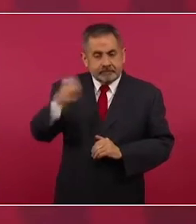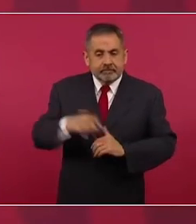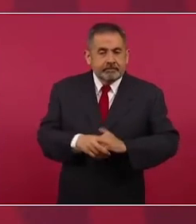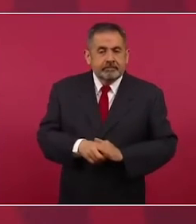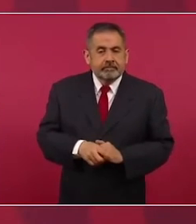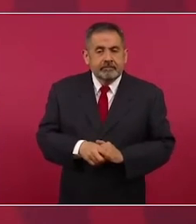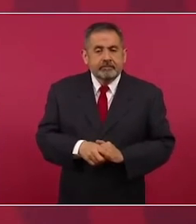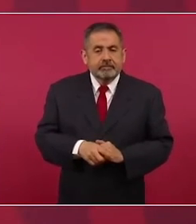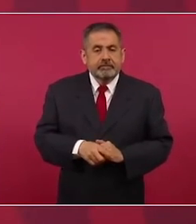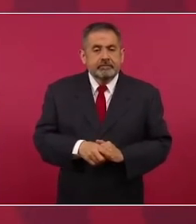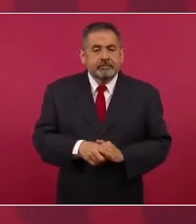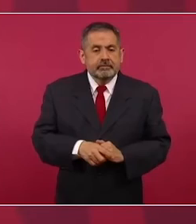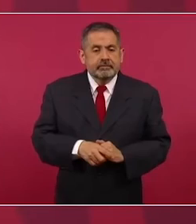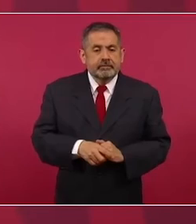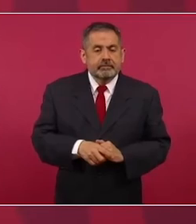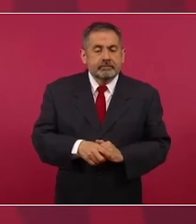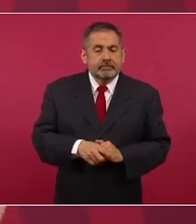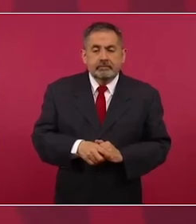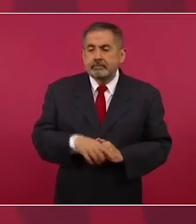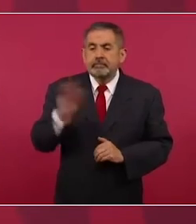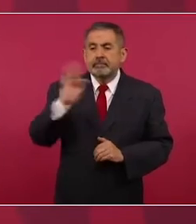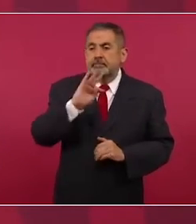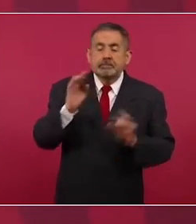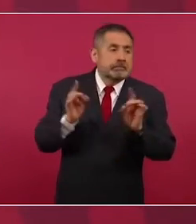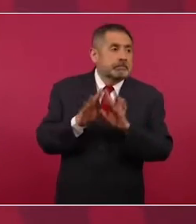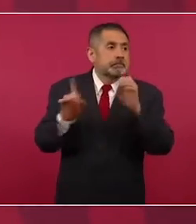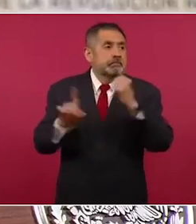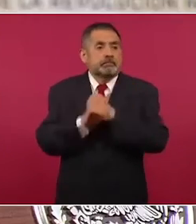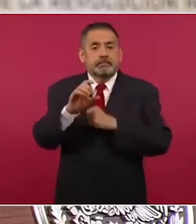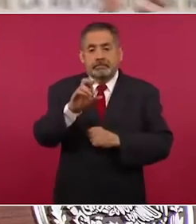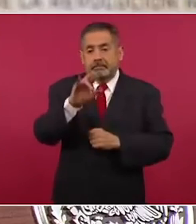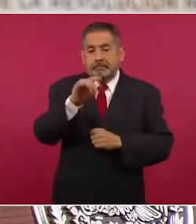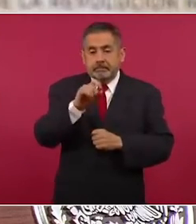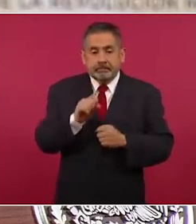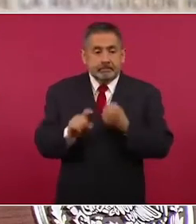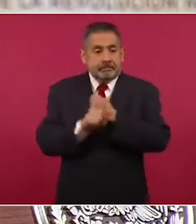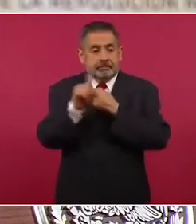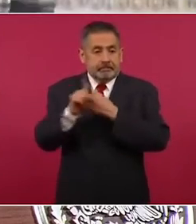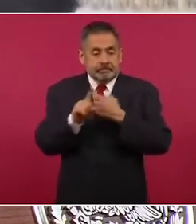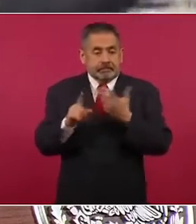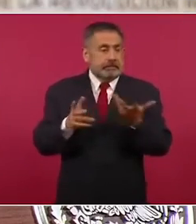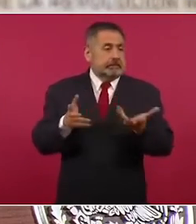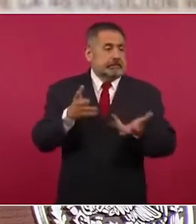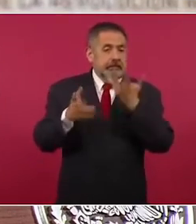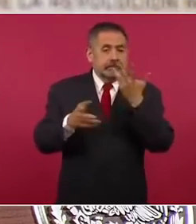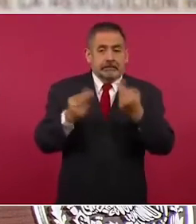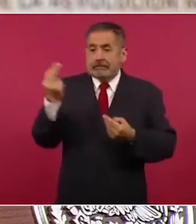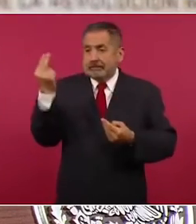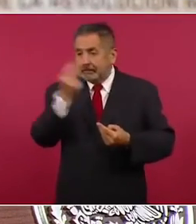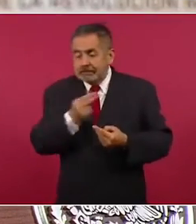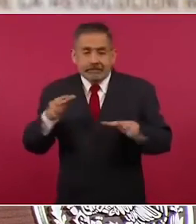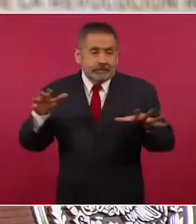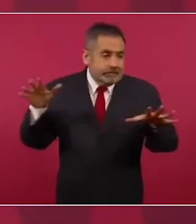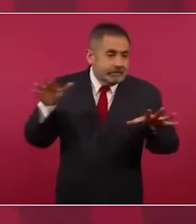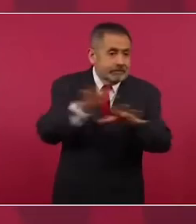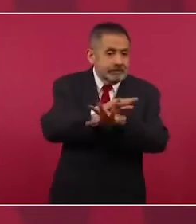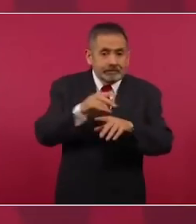de crisis, cuando se requiere una transformación,